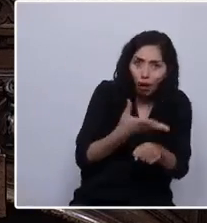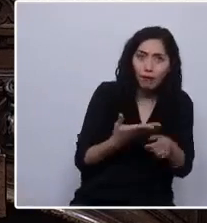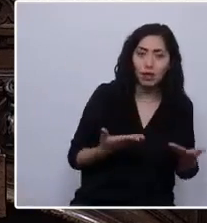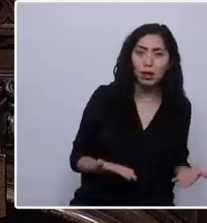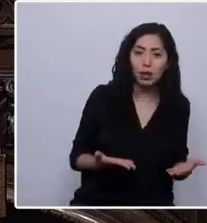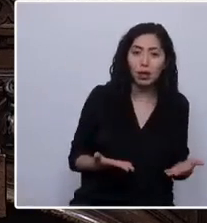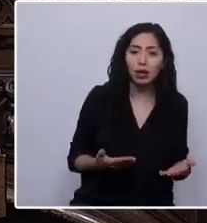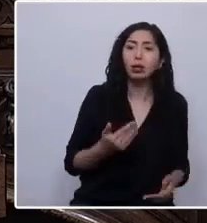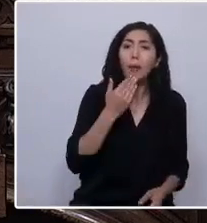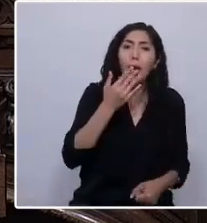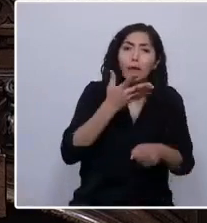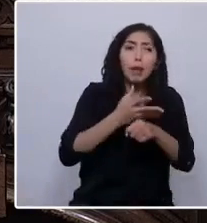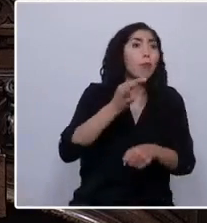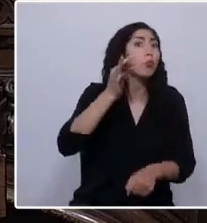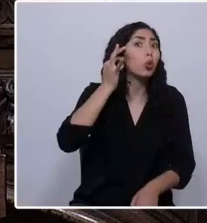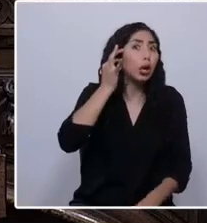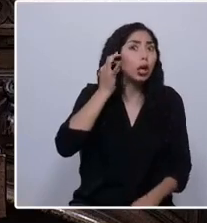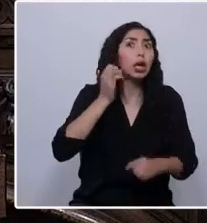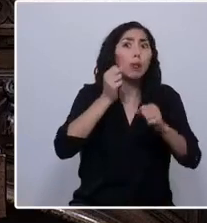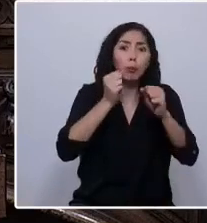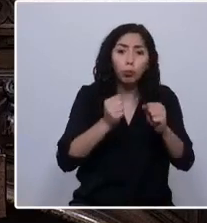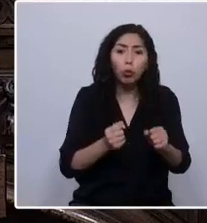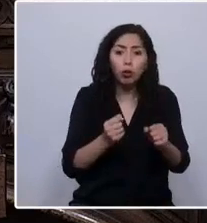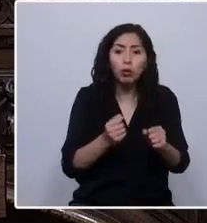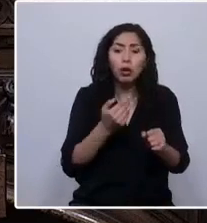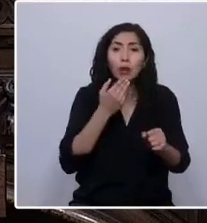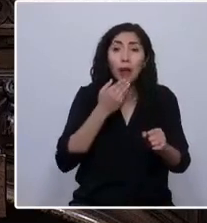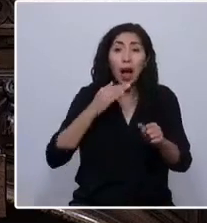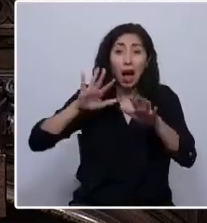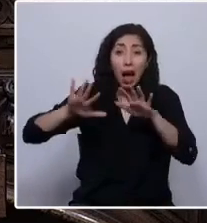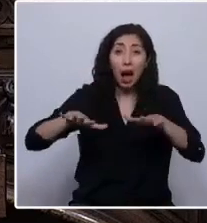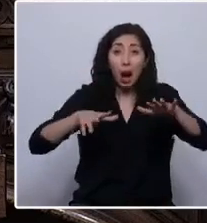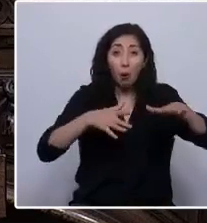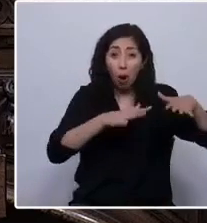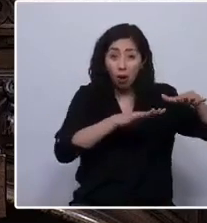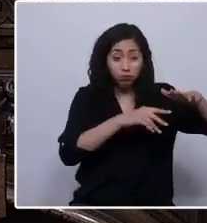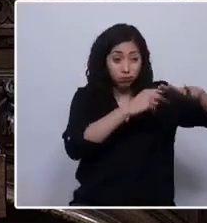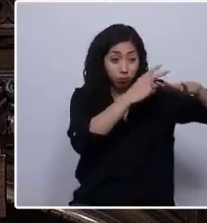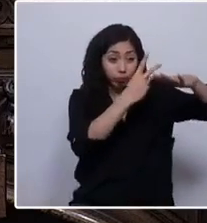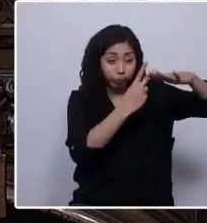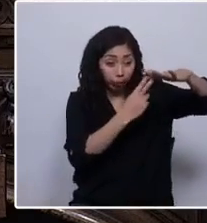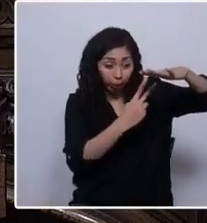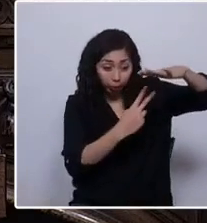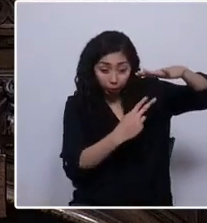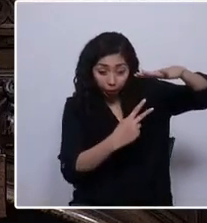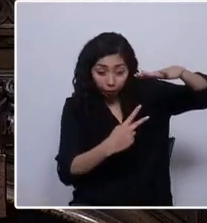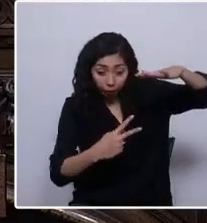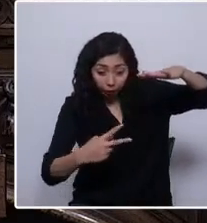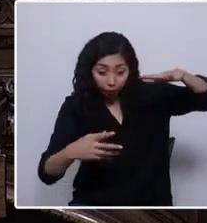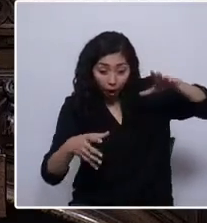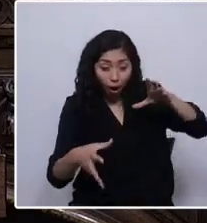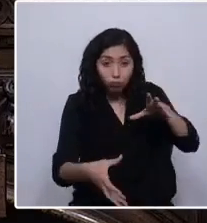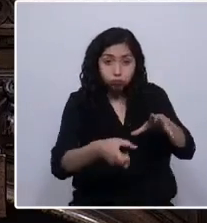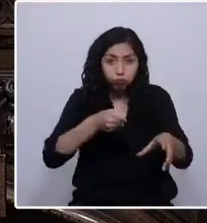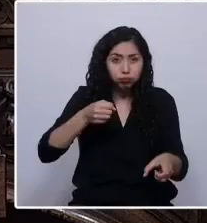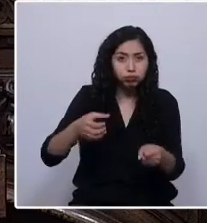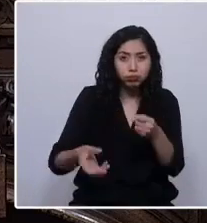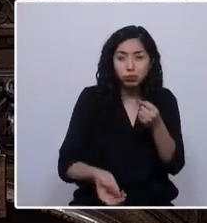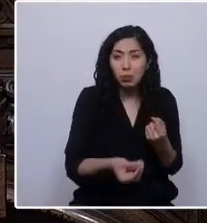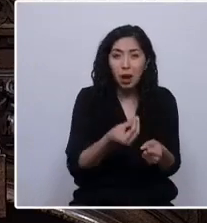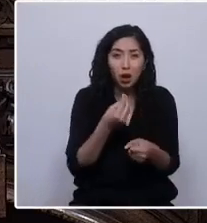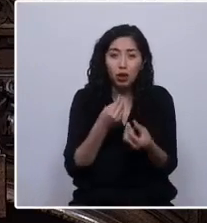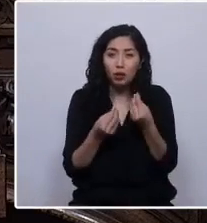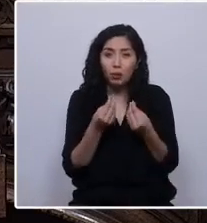capaces de sumergirse en las gélidas aguas de los canales para capturar la centolla, valiéndose su